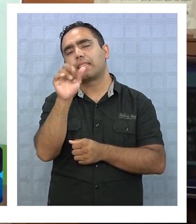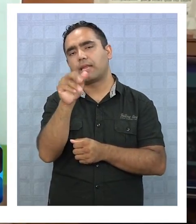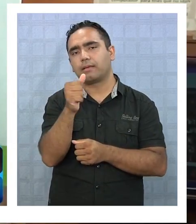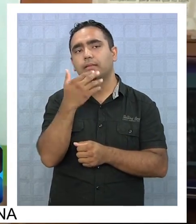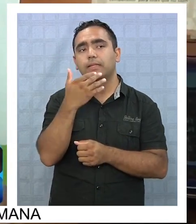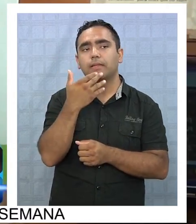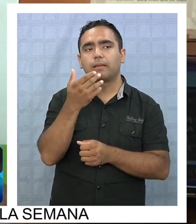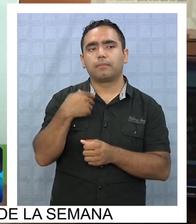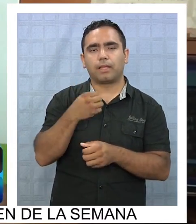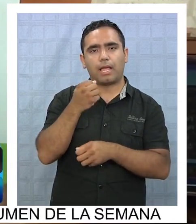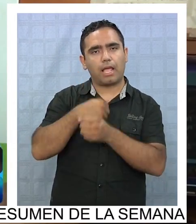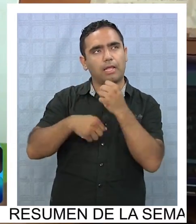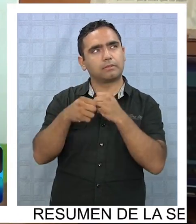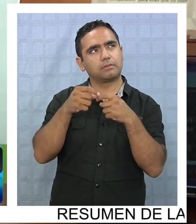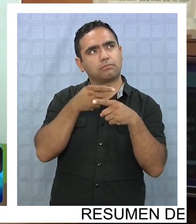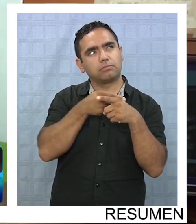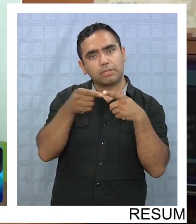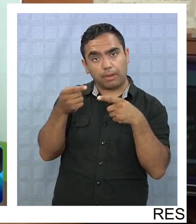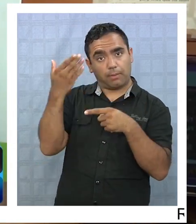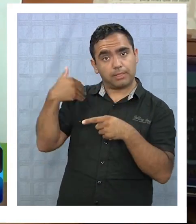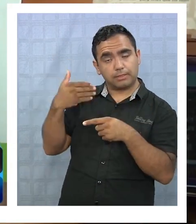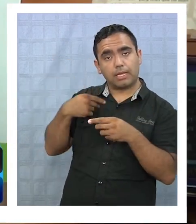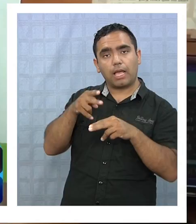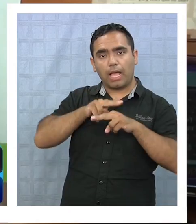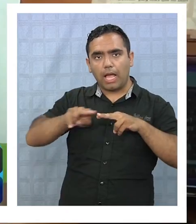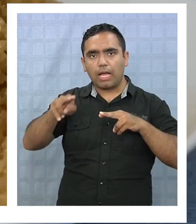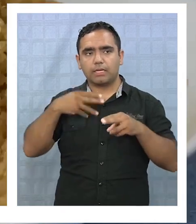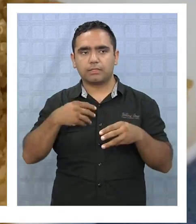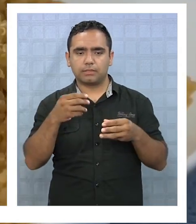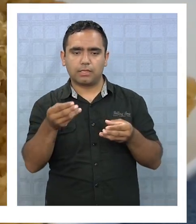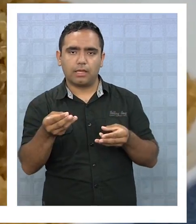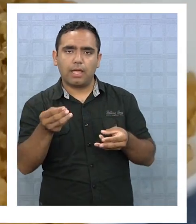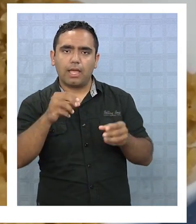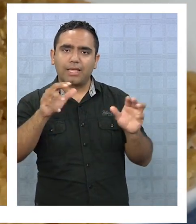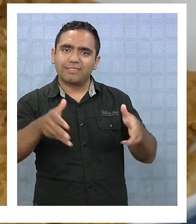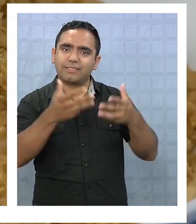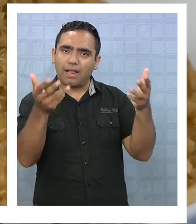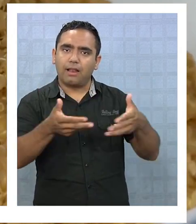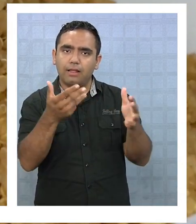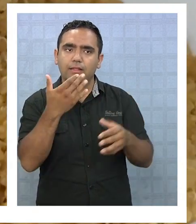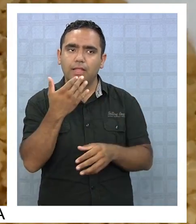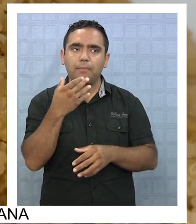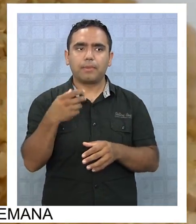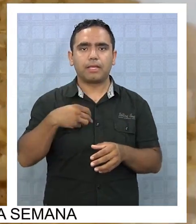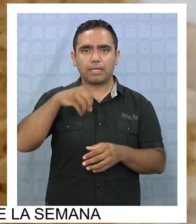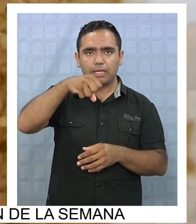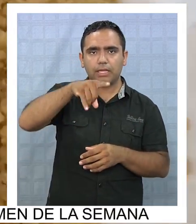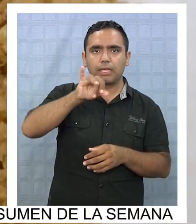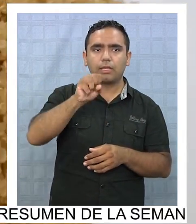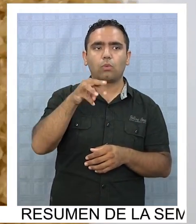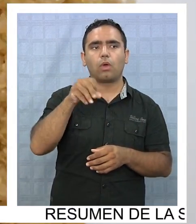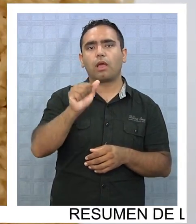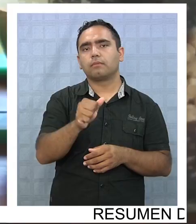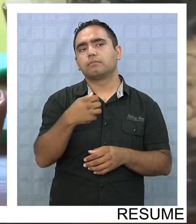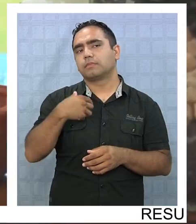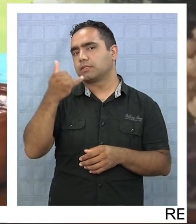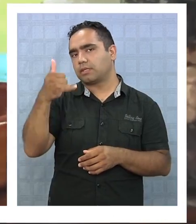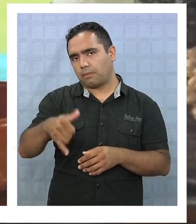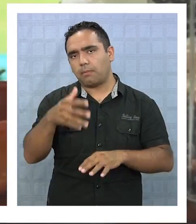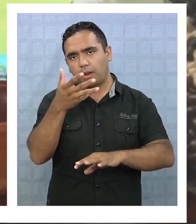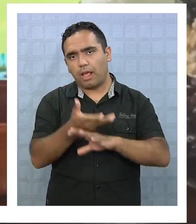pasada hicimos una ensaladita de quinoa rica con frutos secos. Y siempre cuando vienen al Tercer Ojito hay alguna especialidad con quinoa.